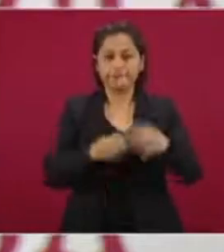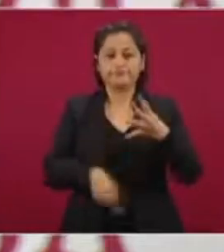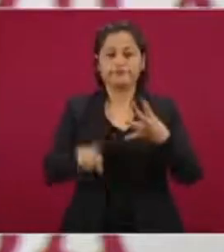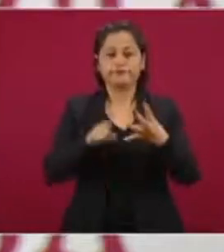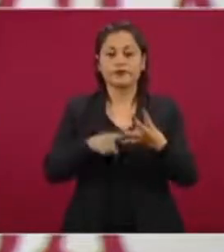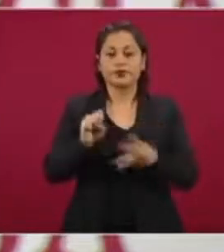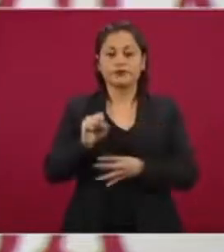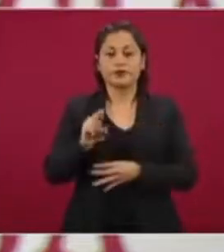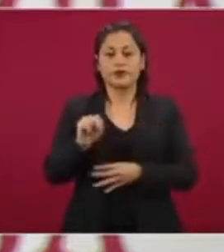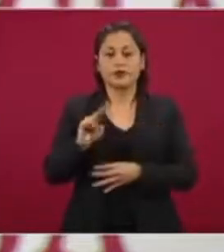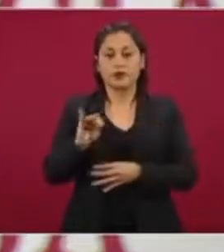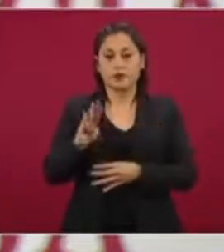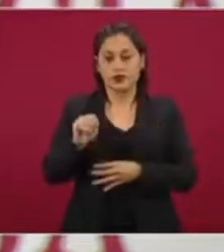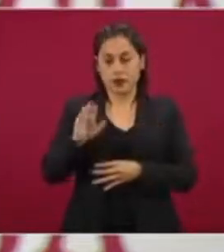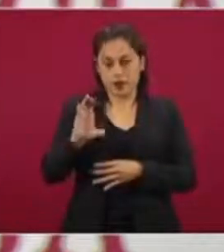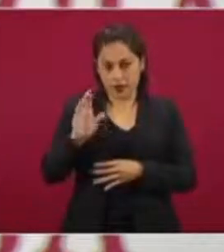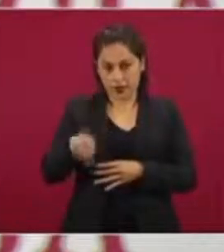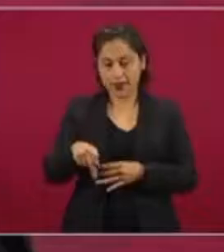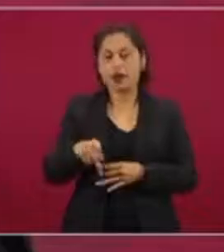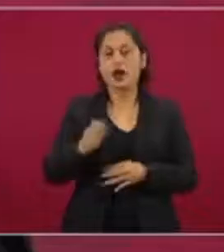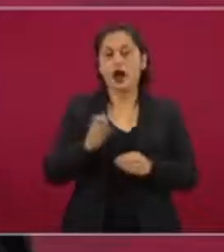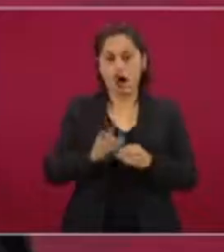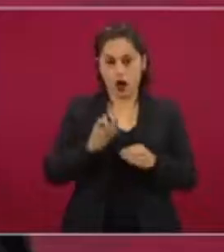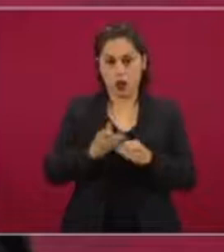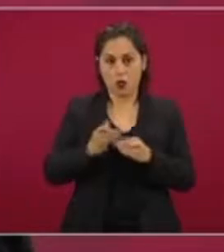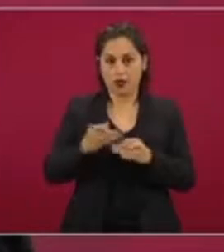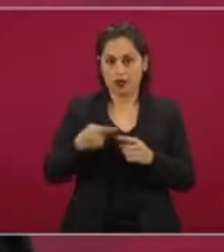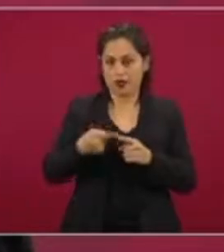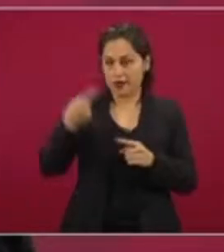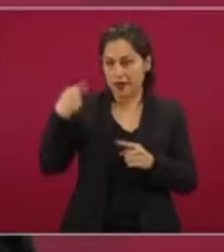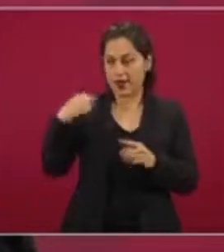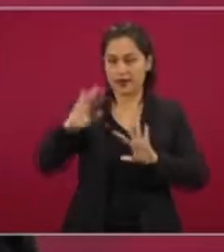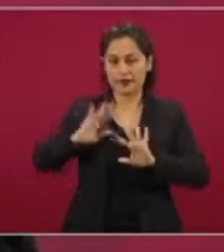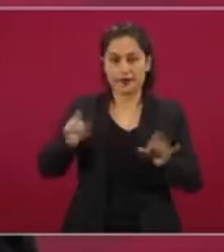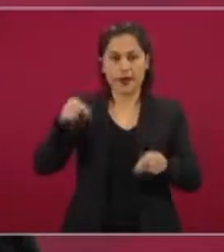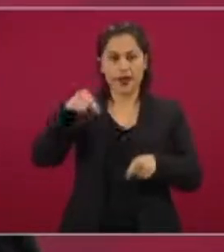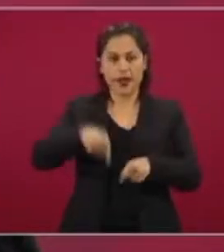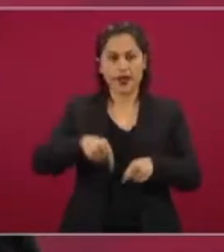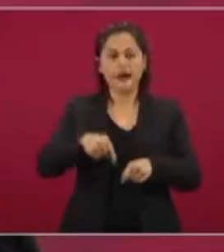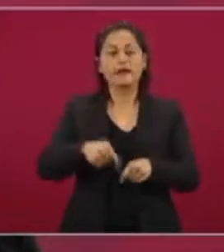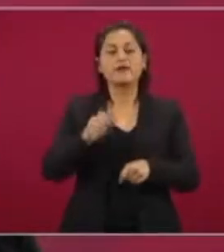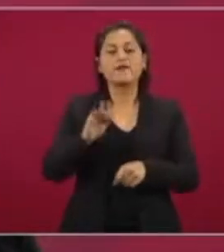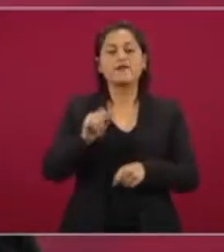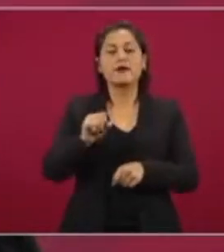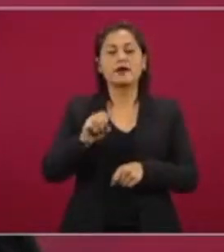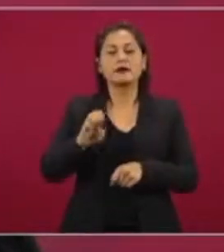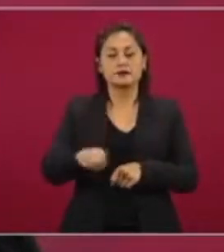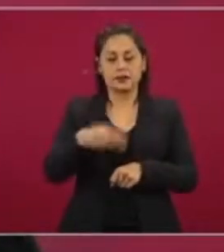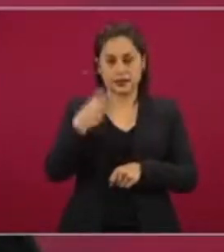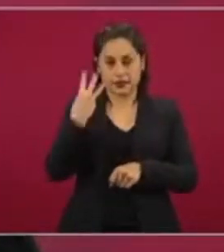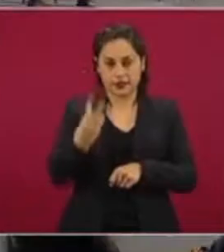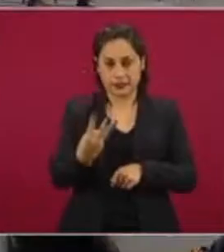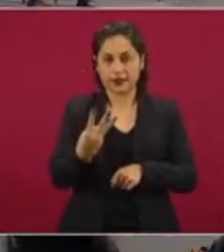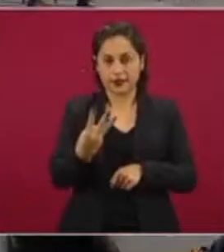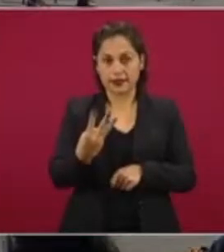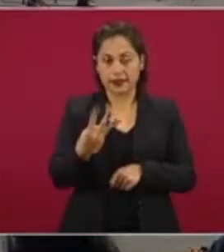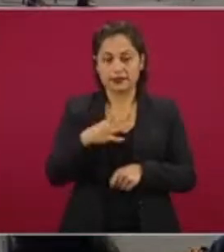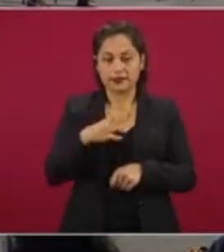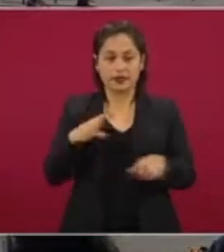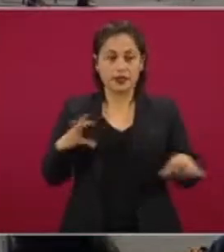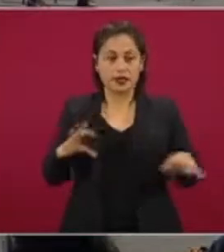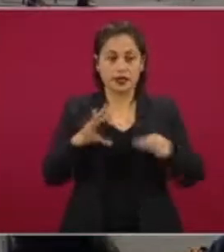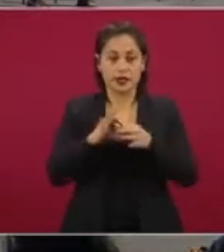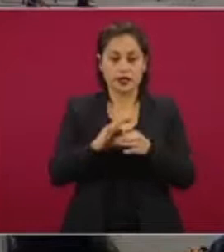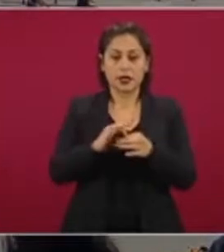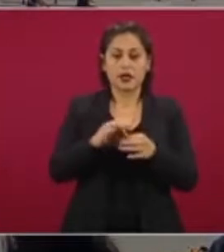Sinovac está terminando su fase 3, esa es de China, y tiene una tecnología similar a la de Moderna, Curevac